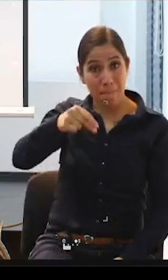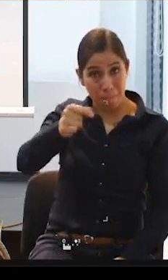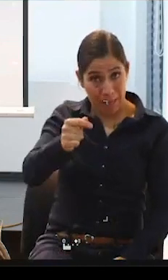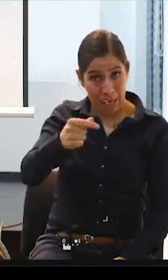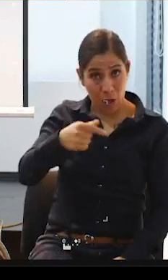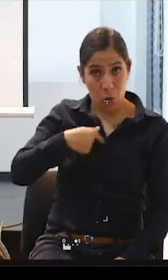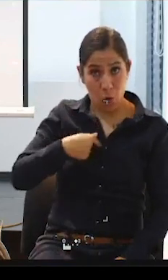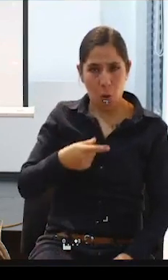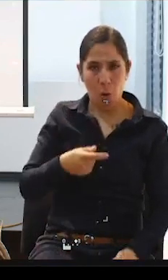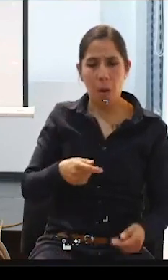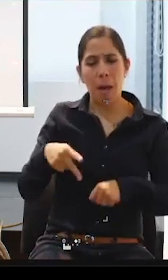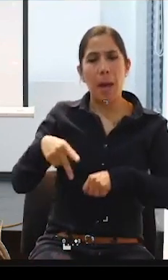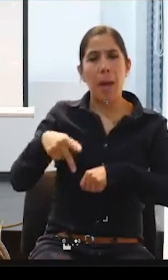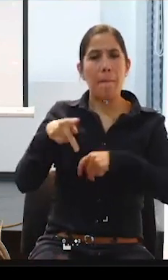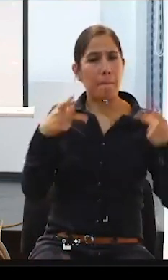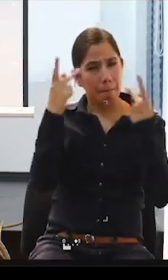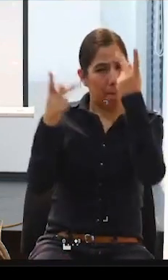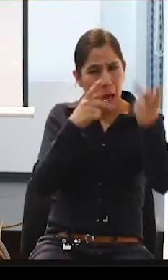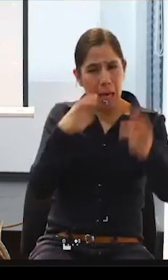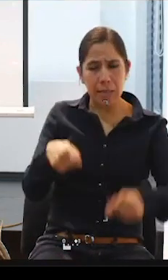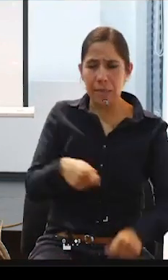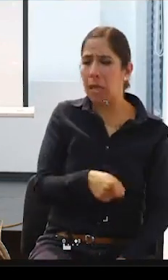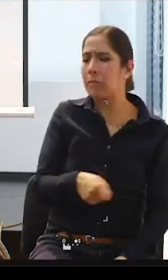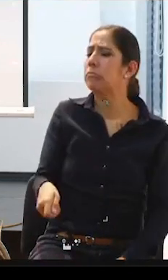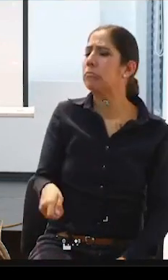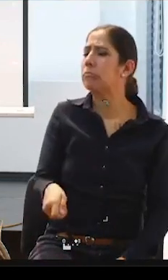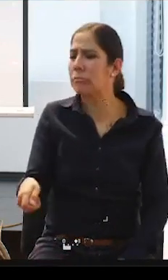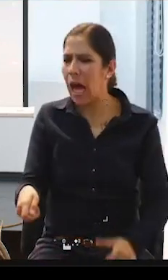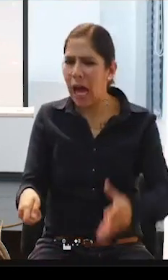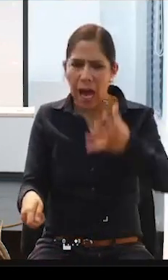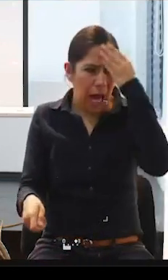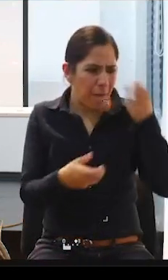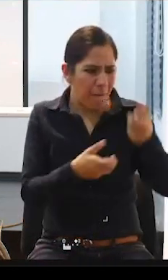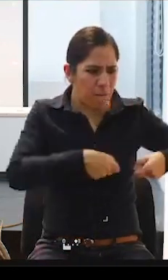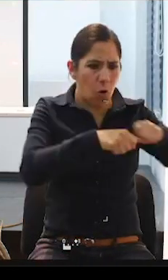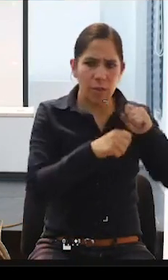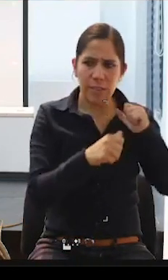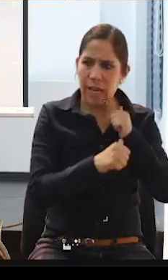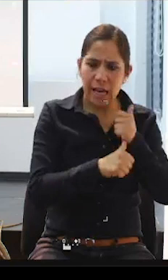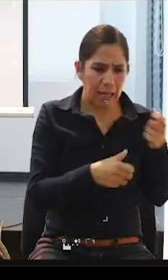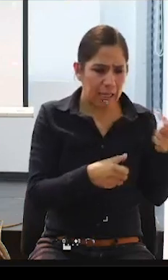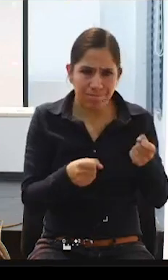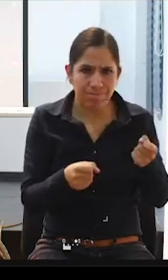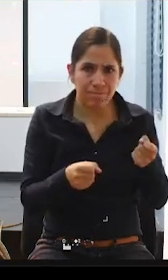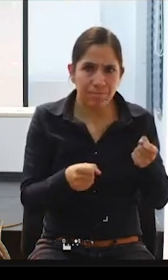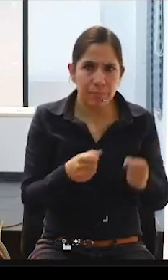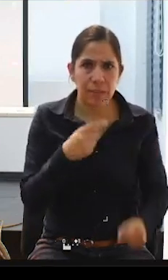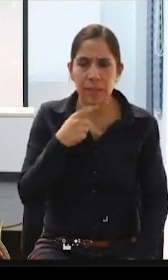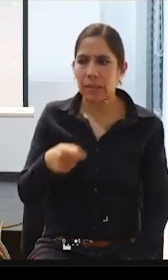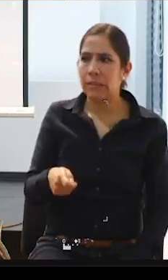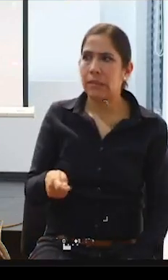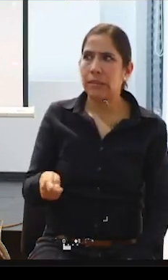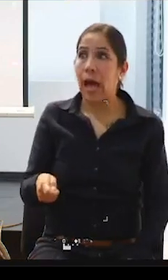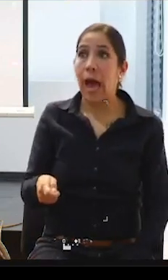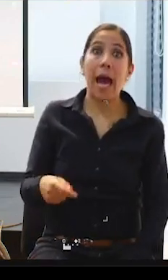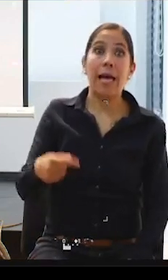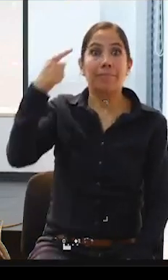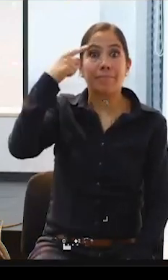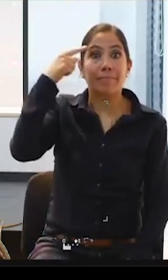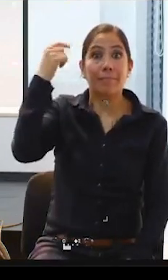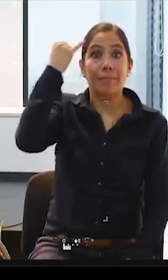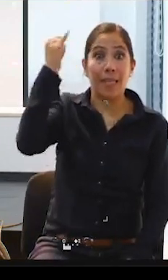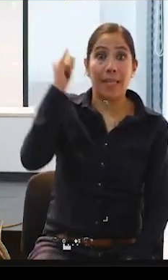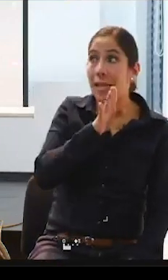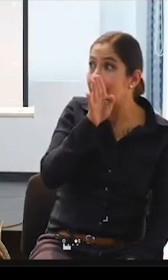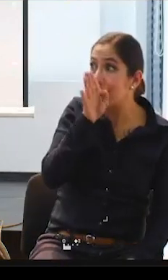establecimiento que conozco, le he dicho, perdona, ¿me dejas una bolsa? Y me la he dejado perfectamente, claro, mi